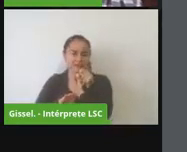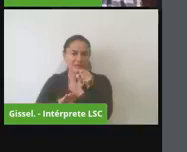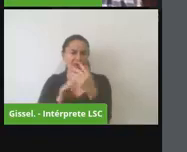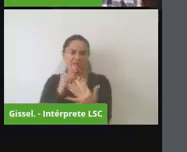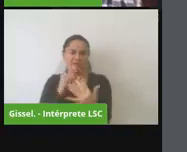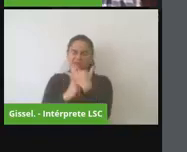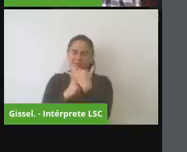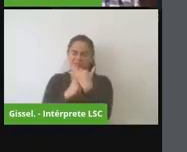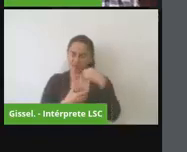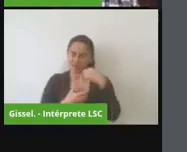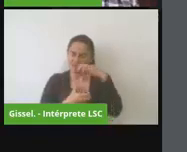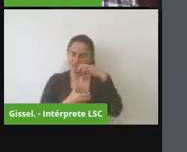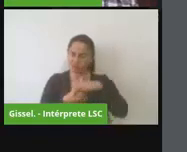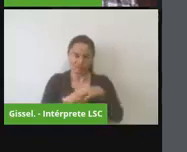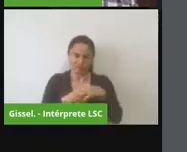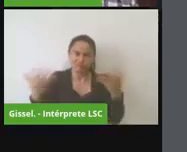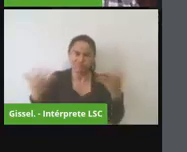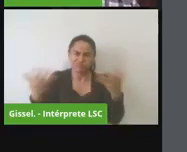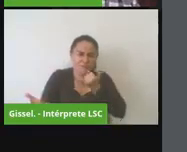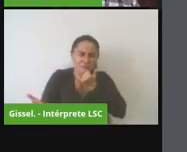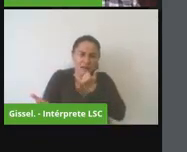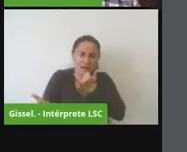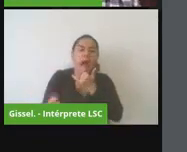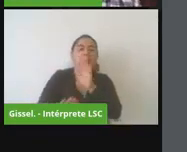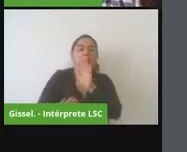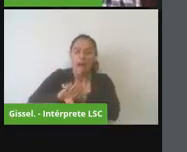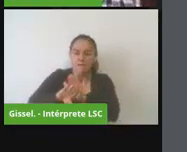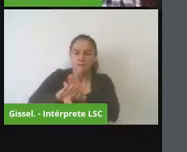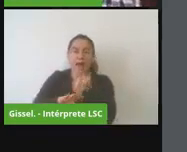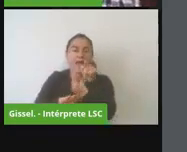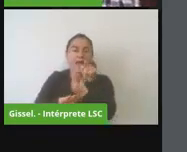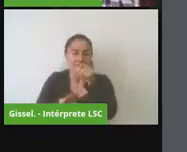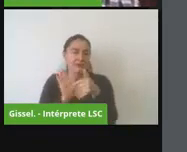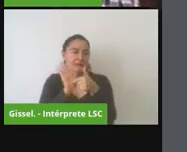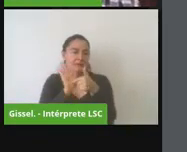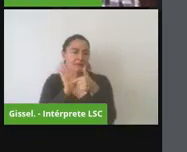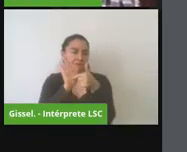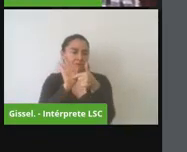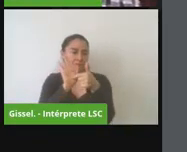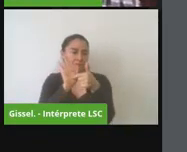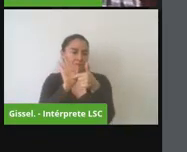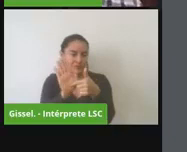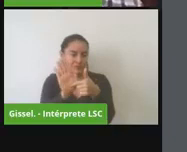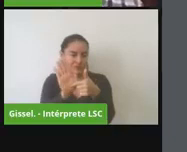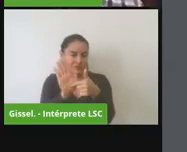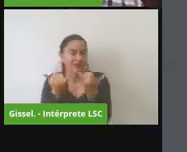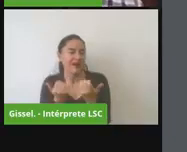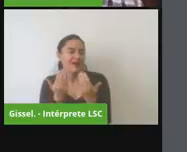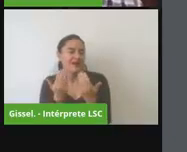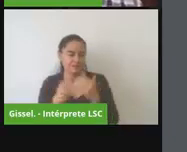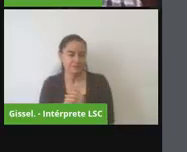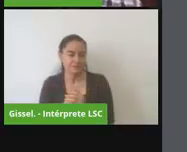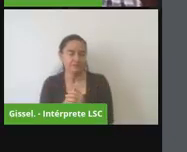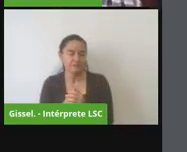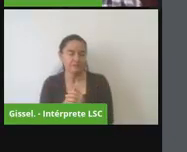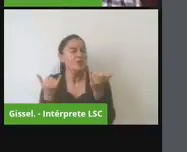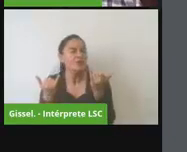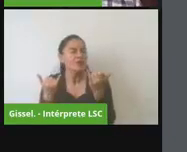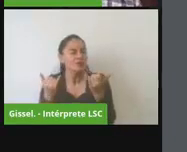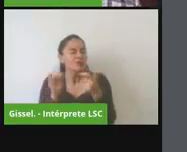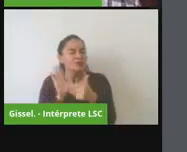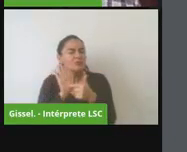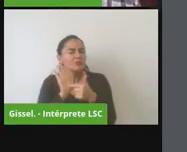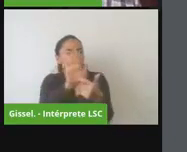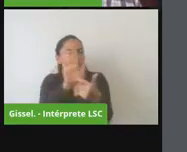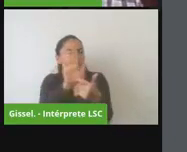lo que estamos haciendo acá es convirtiéndonos en una en un